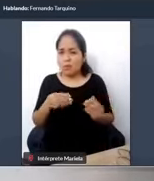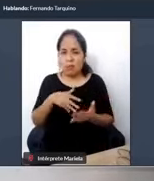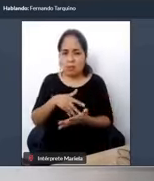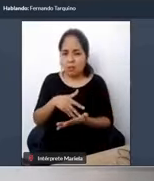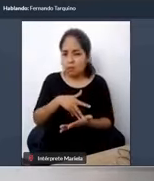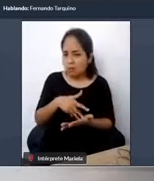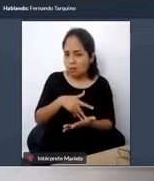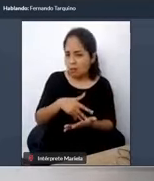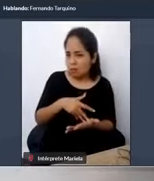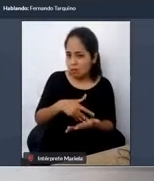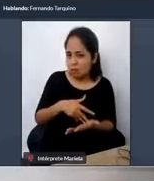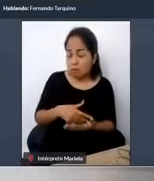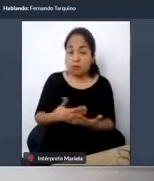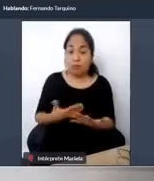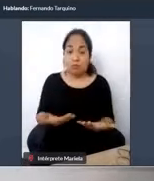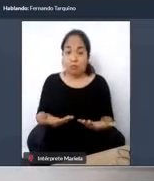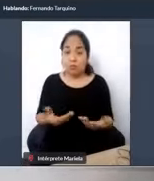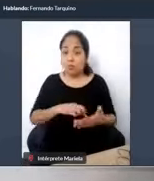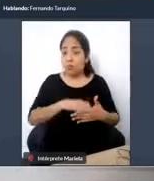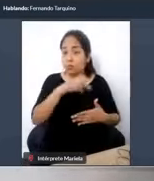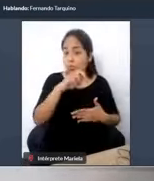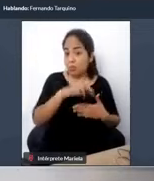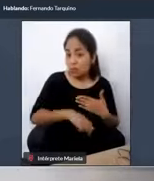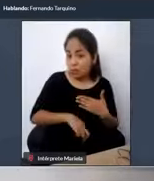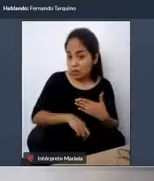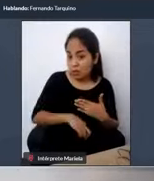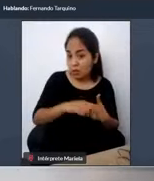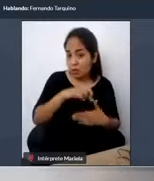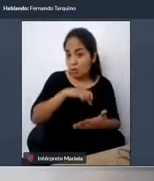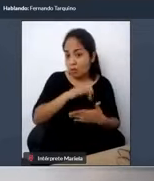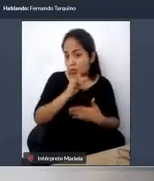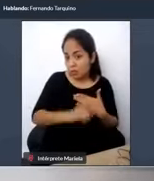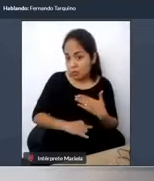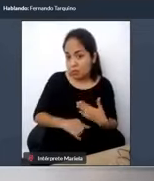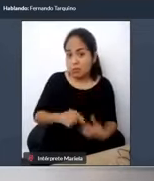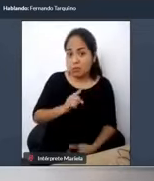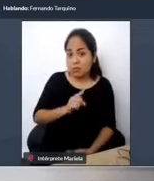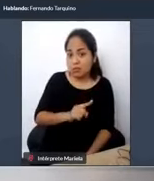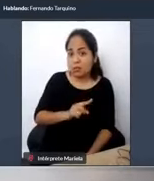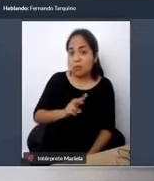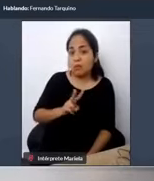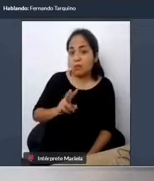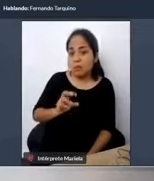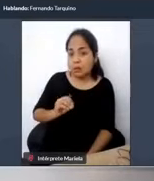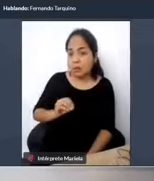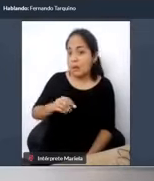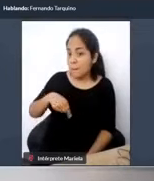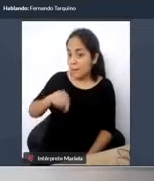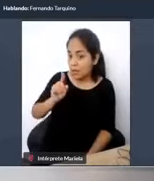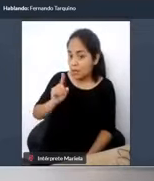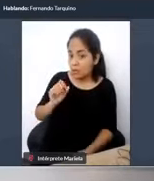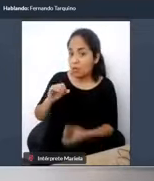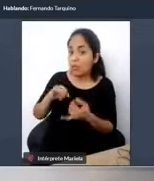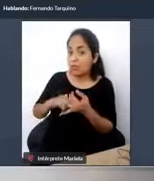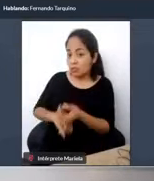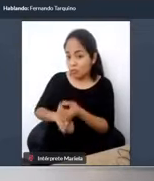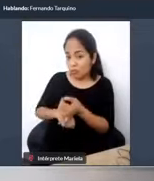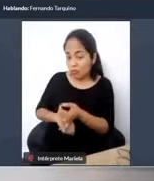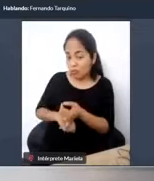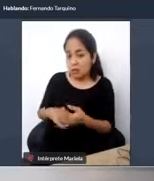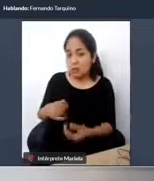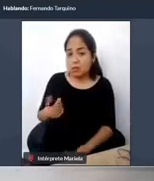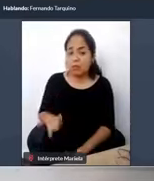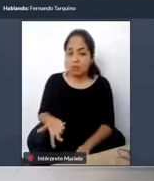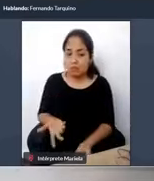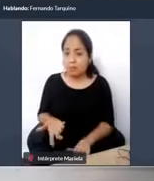120 millones de soles que nadie está auditando, nadie está diciendo nada, absolutamente les aseguro que la